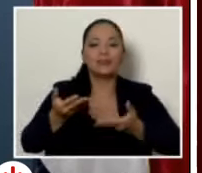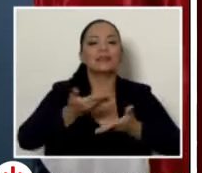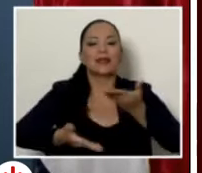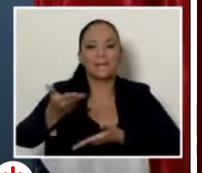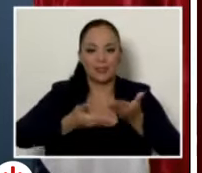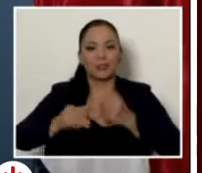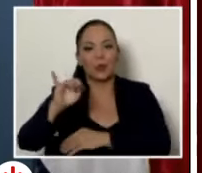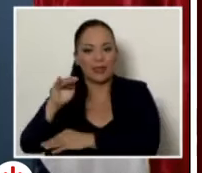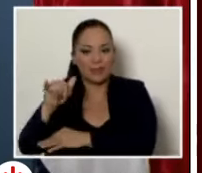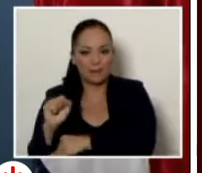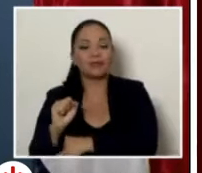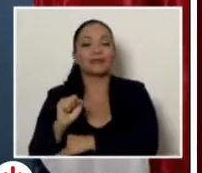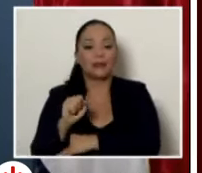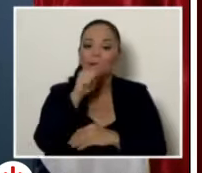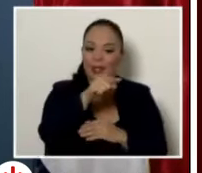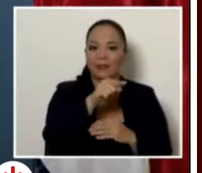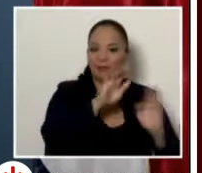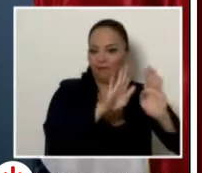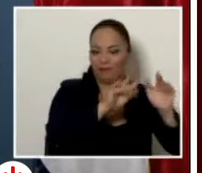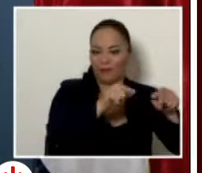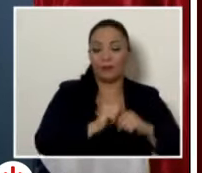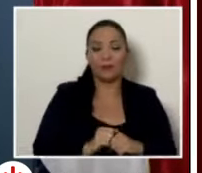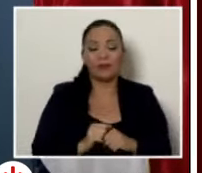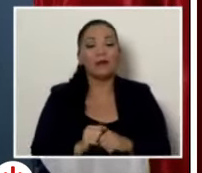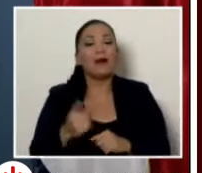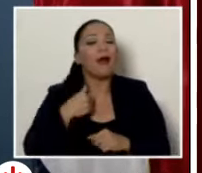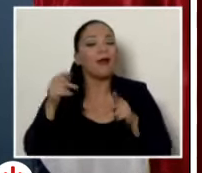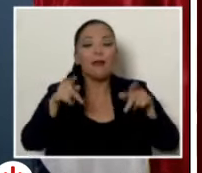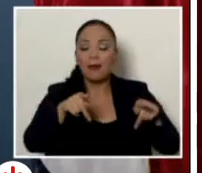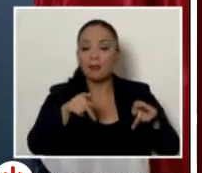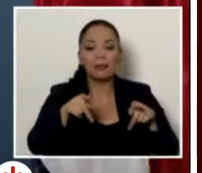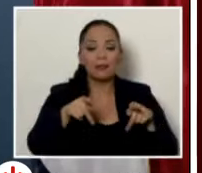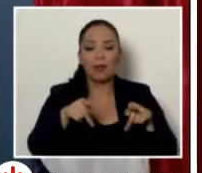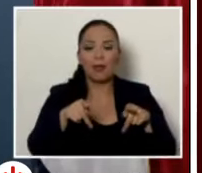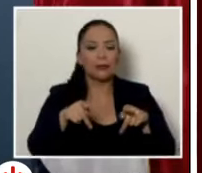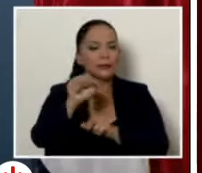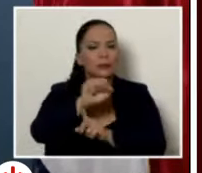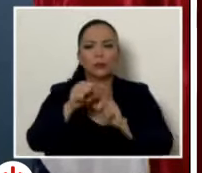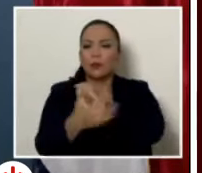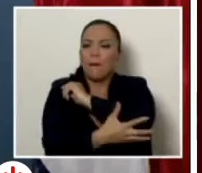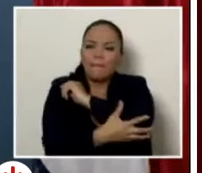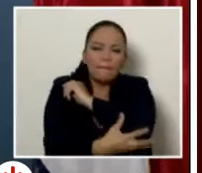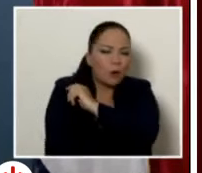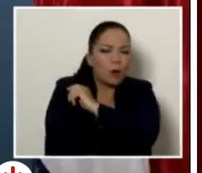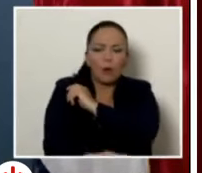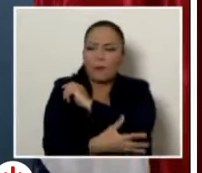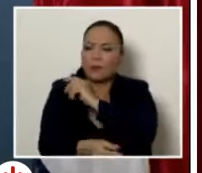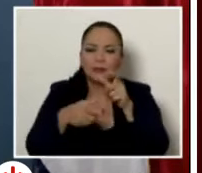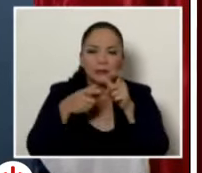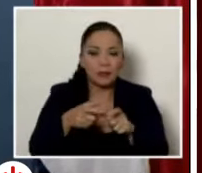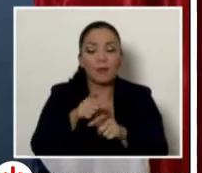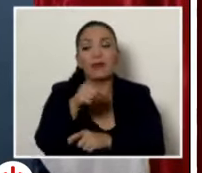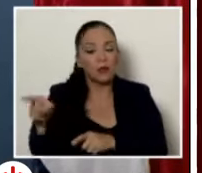porque esa gente pobre, en condiciones de vulnerabilidad y de pobreza extrema, son clientes del